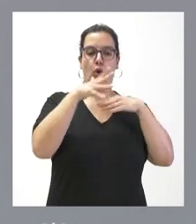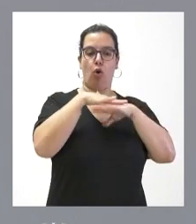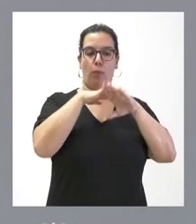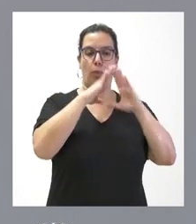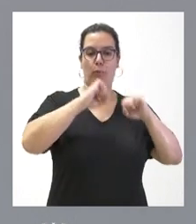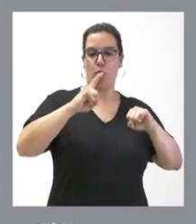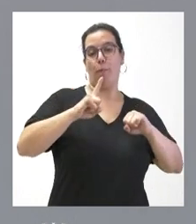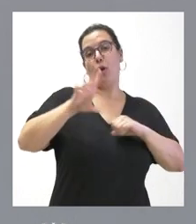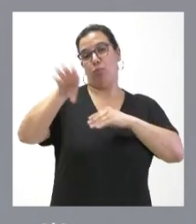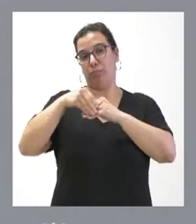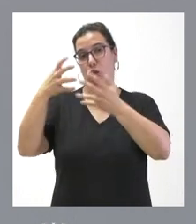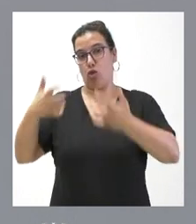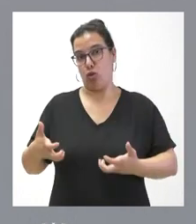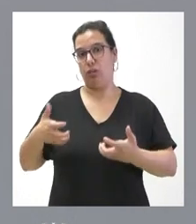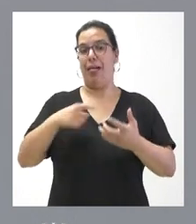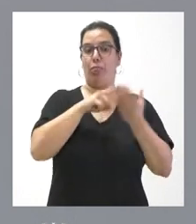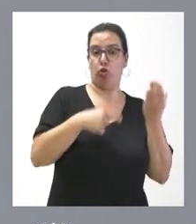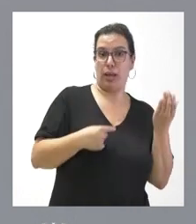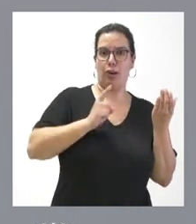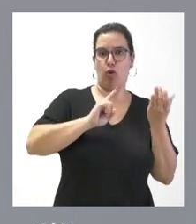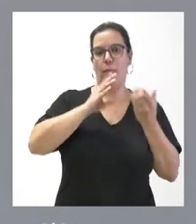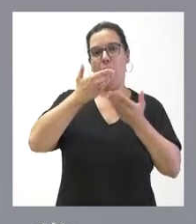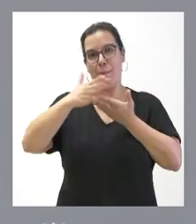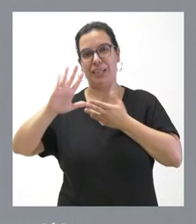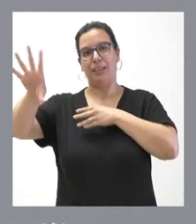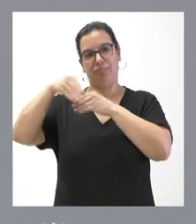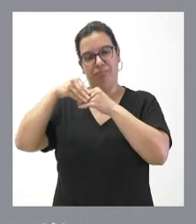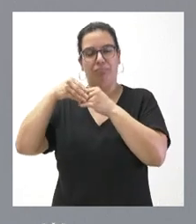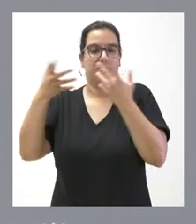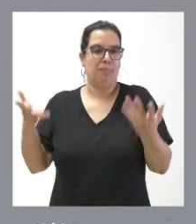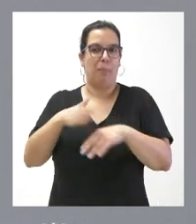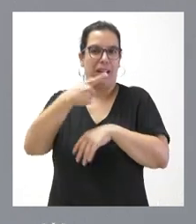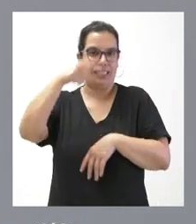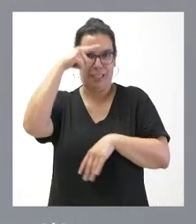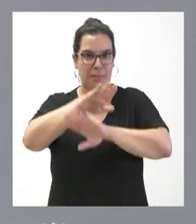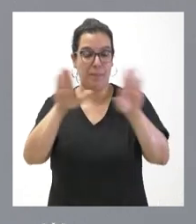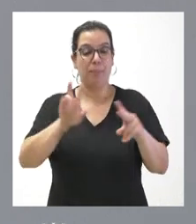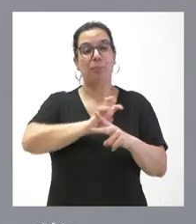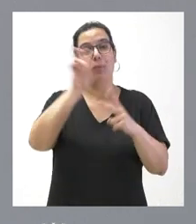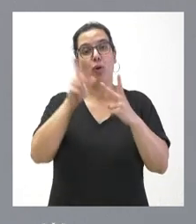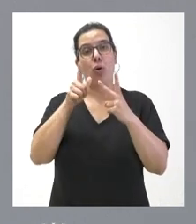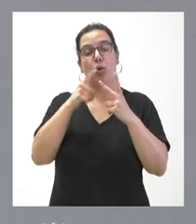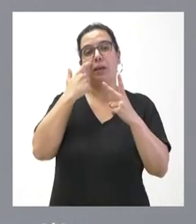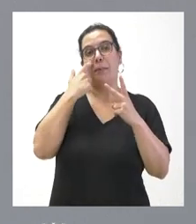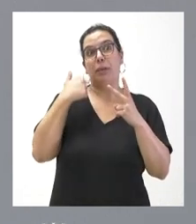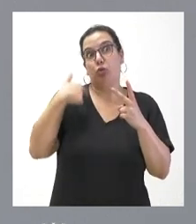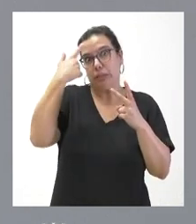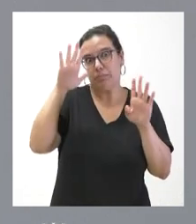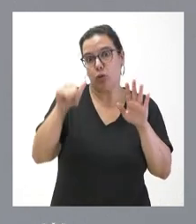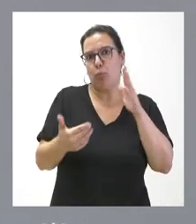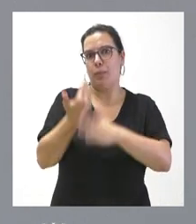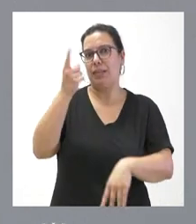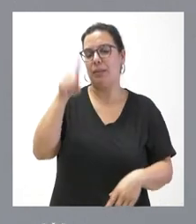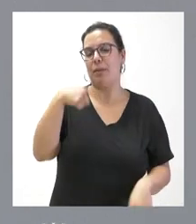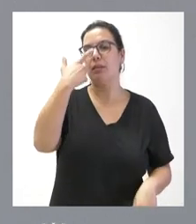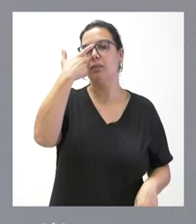adjuntado, no forma parte del dosier, pero sí como noticia para que ustedes tengan. Y hubo otra nota, que al menos yo haya conocido esta mañana también,